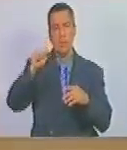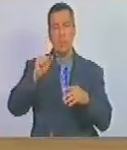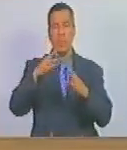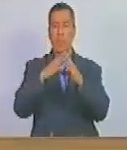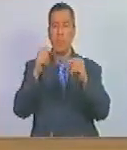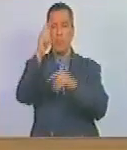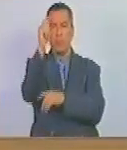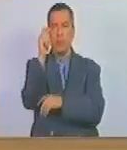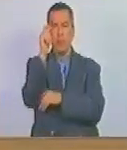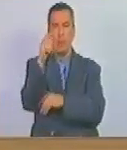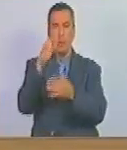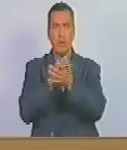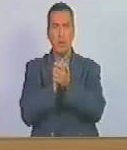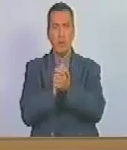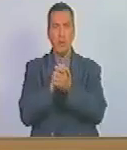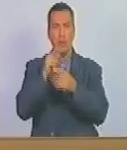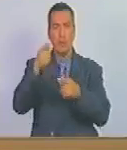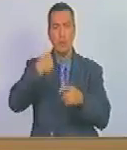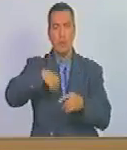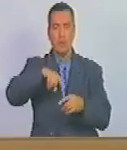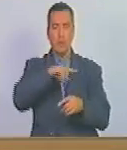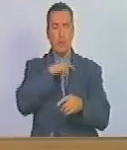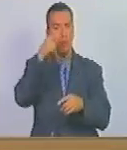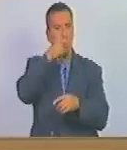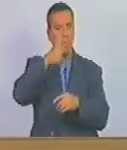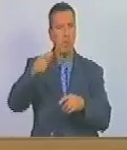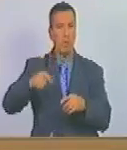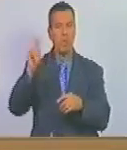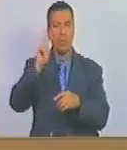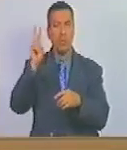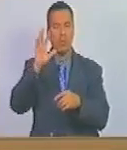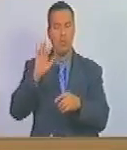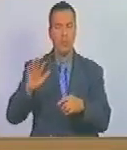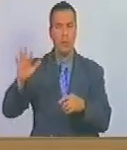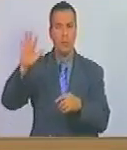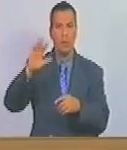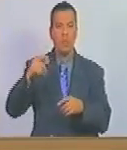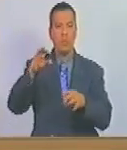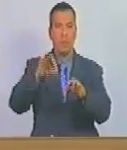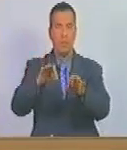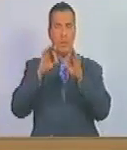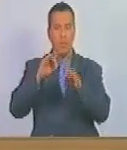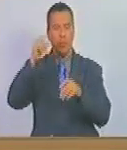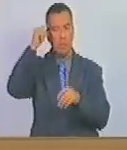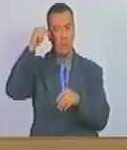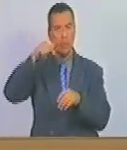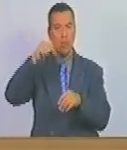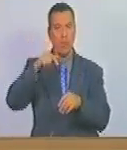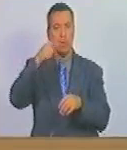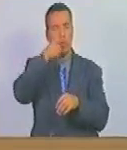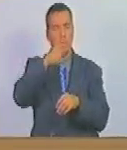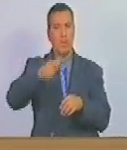colegas parlamentarios y a nuestro pueblo de venezuela y en especial hoy a nuestro pueblo de caracas